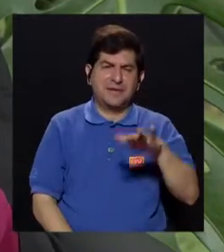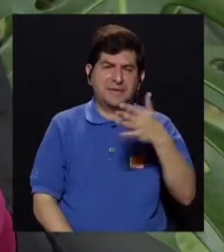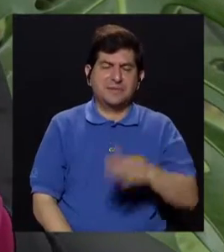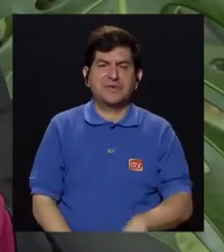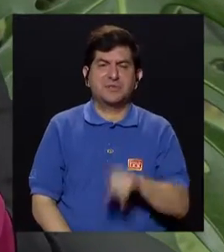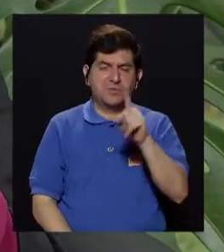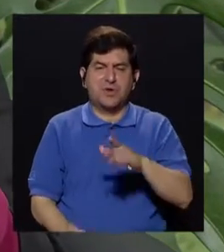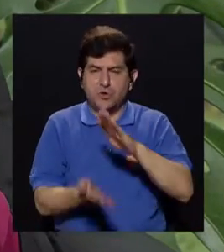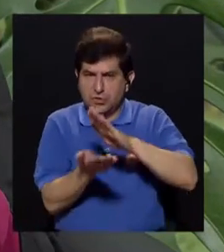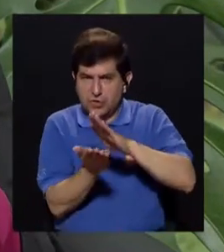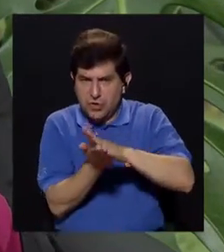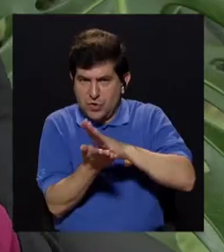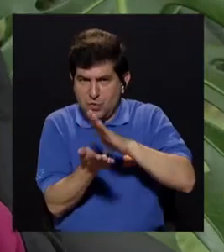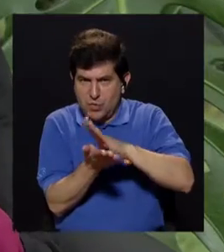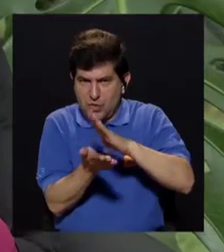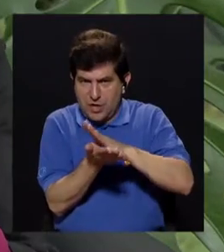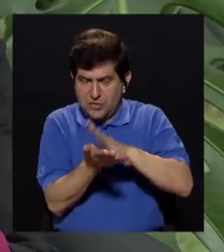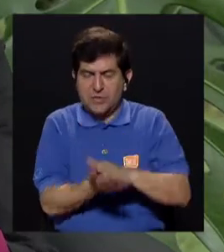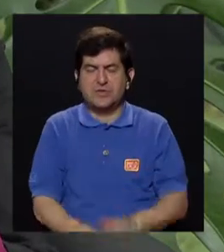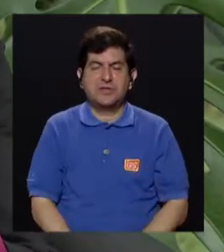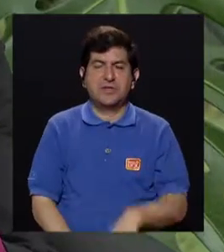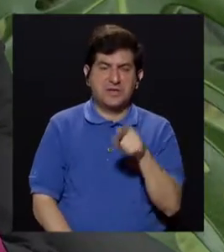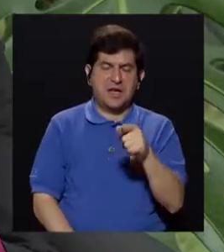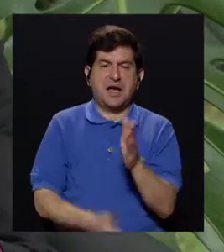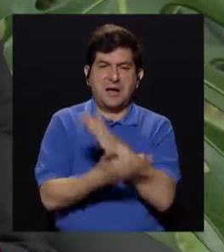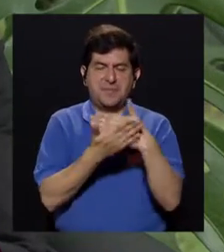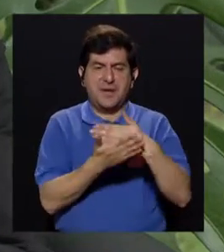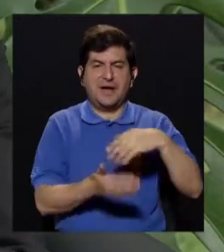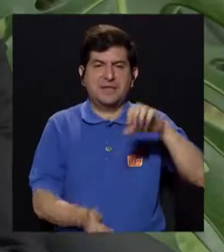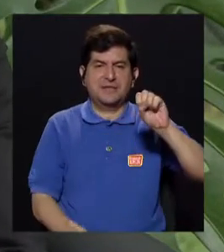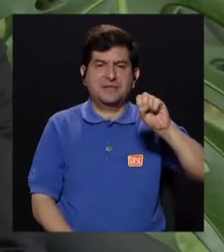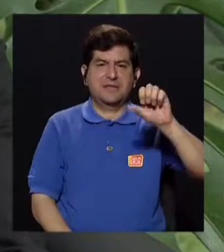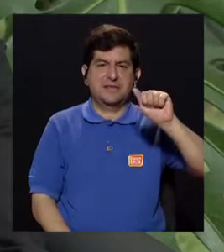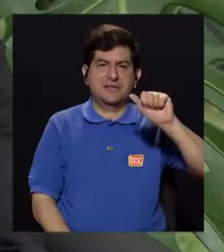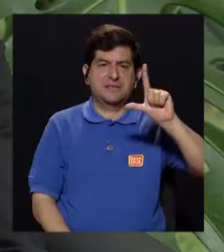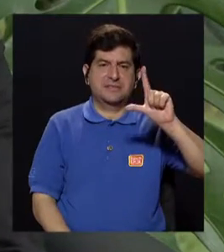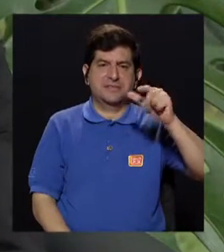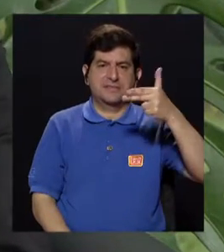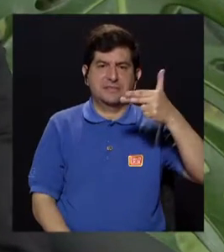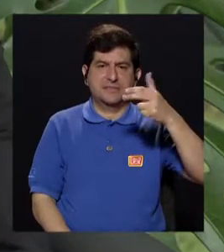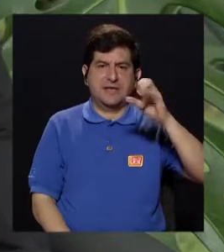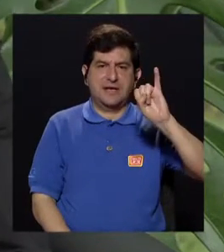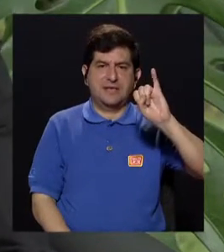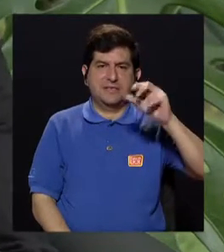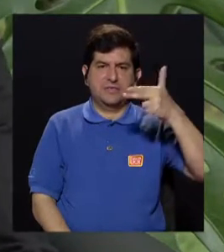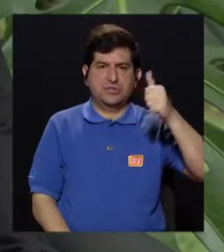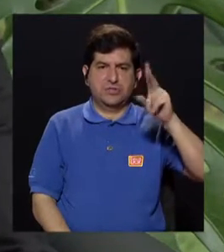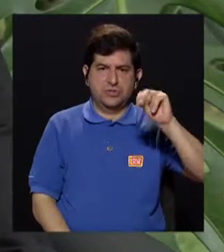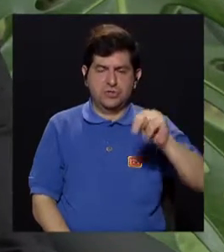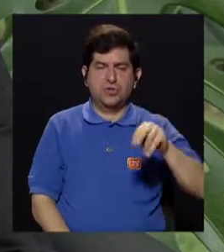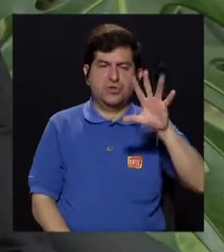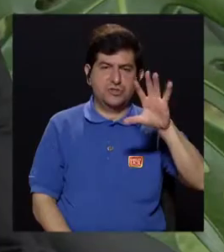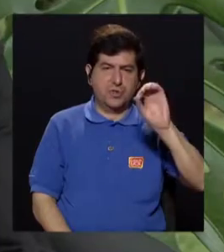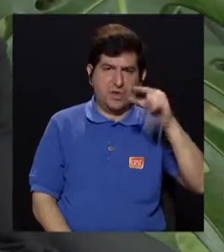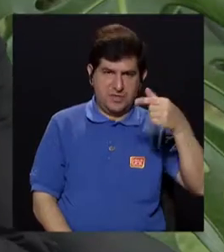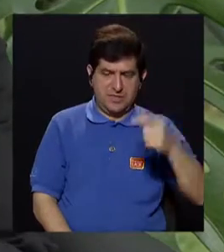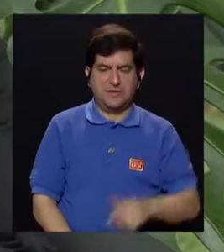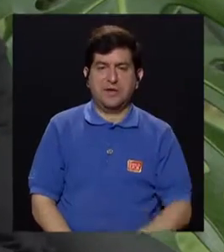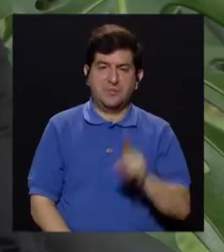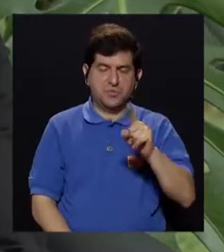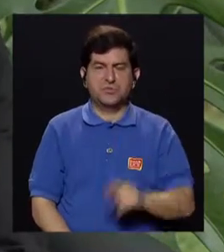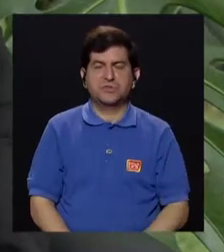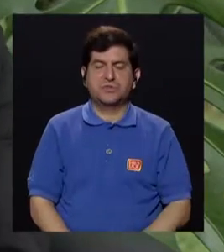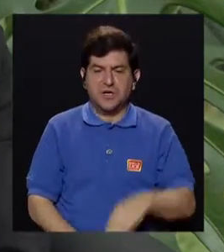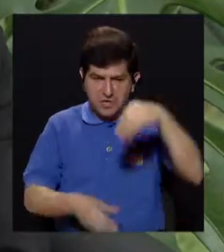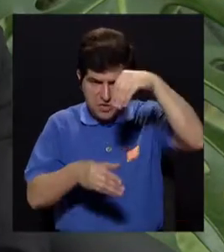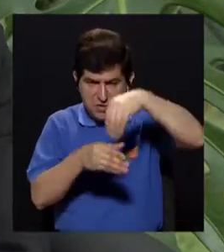cabe más o menos en una tortilla, que es el pedacito de salchichón, si usted se lo come todos los días, eso más o menos son 50 gramos, si usted